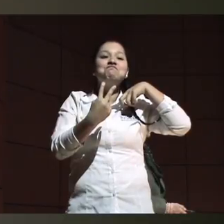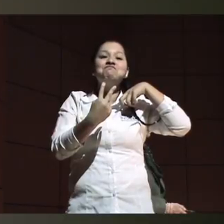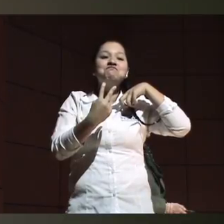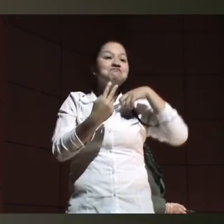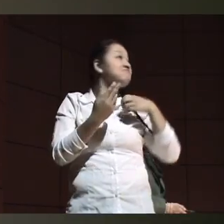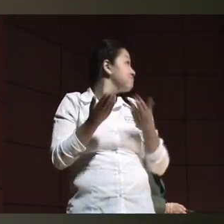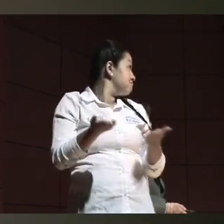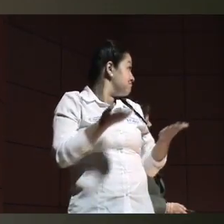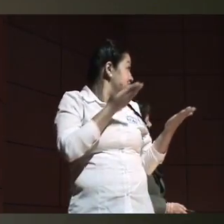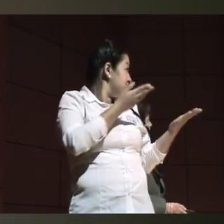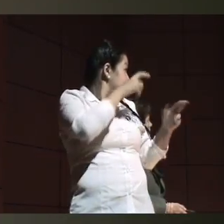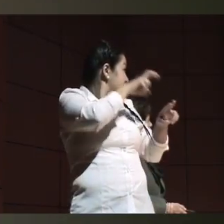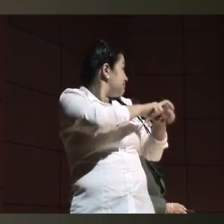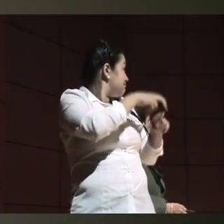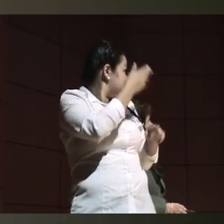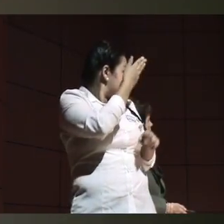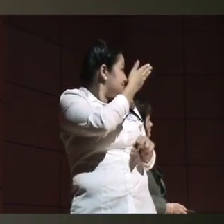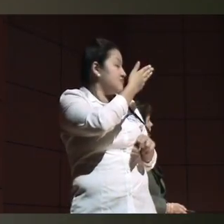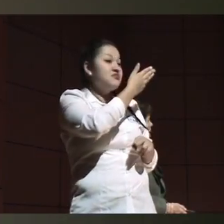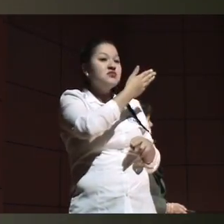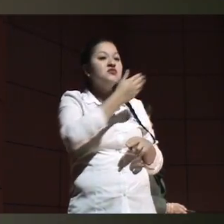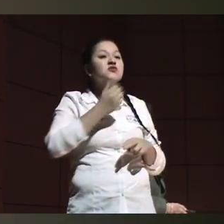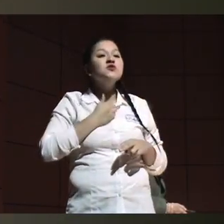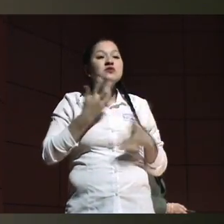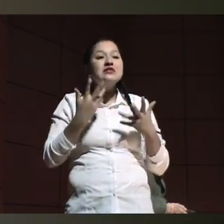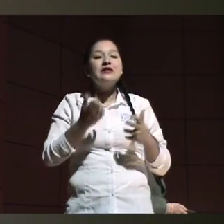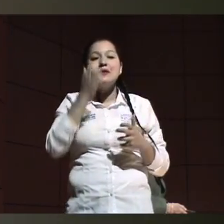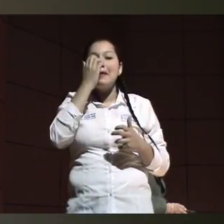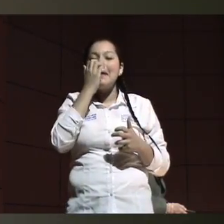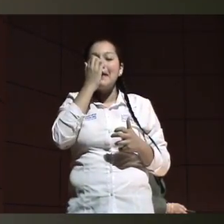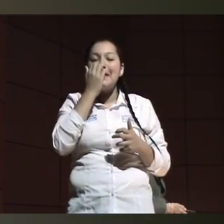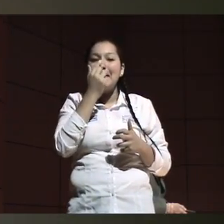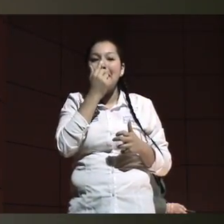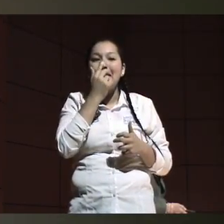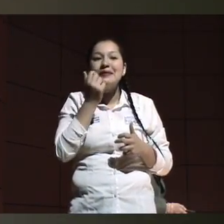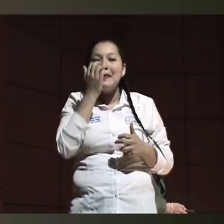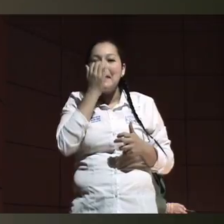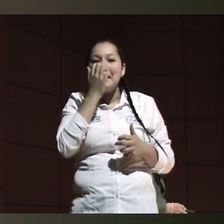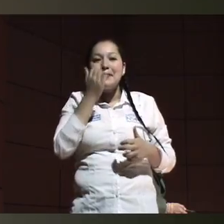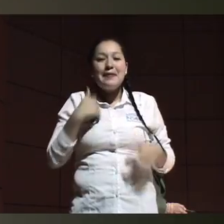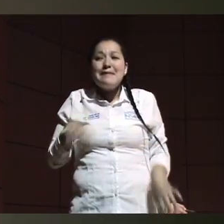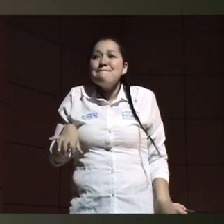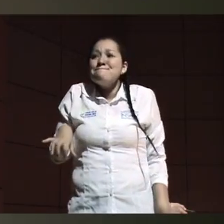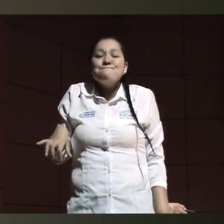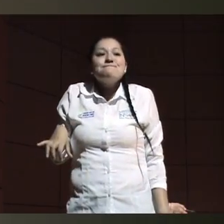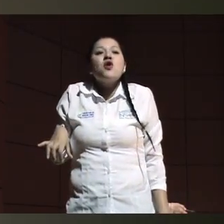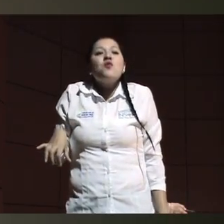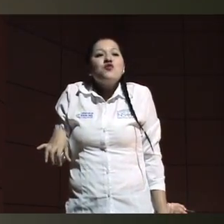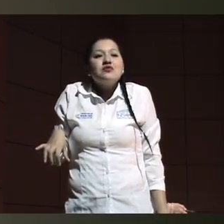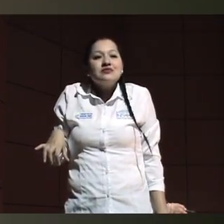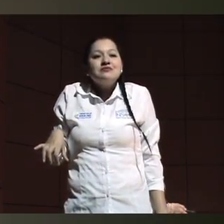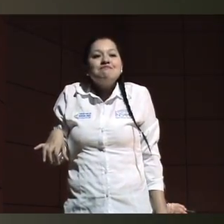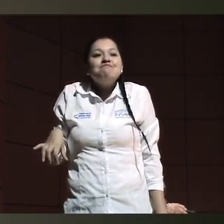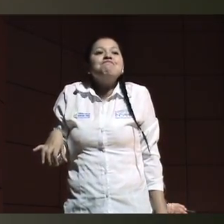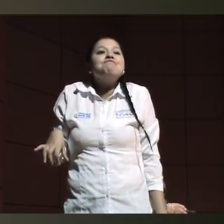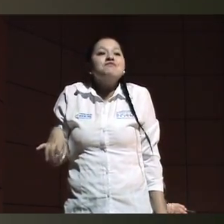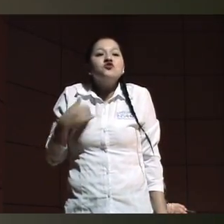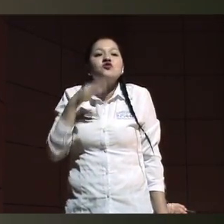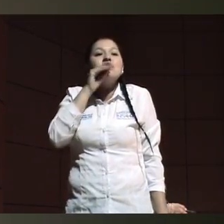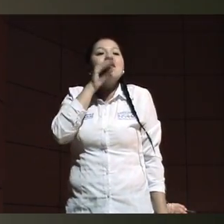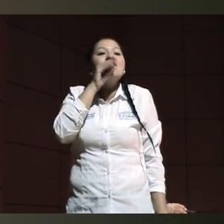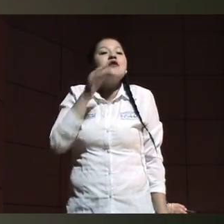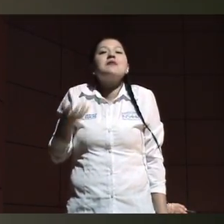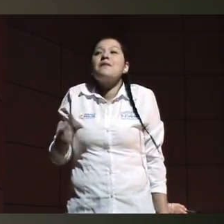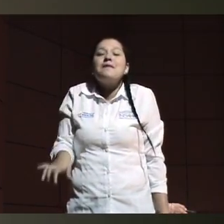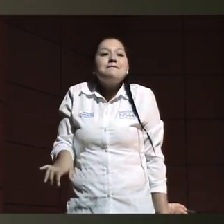pacientes y de repente me rasca la nariz. Si yo me puedo mover mis brazos y no puedo hablar, yo